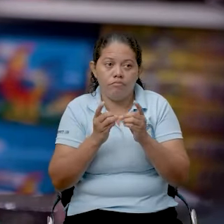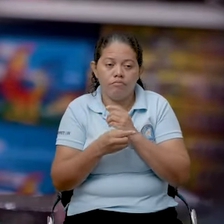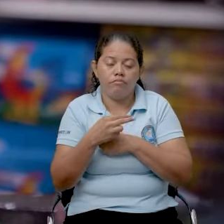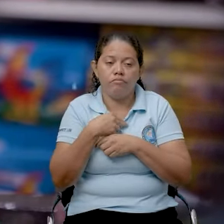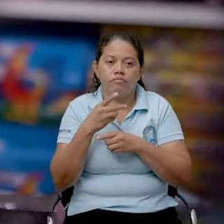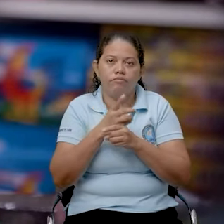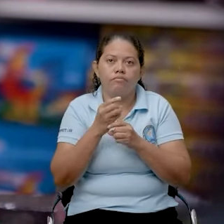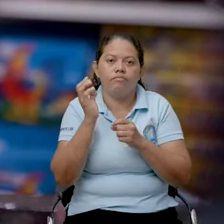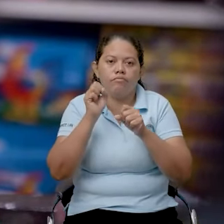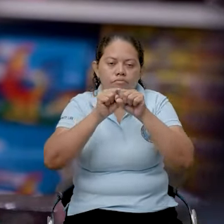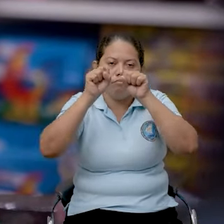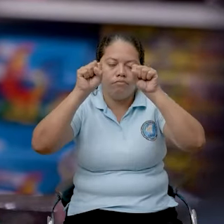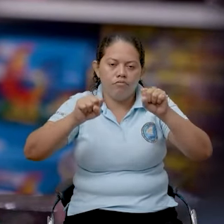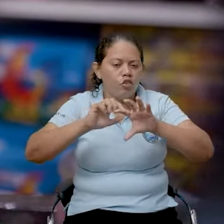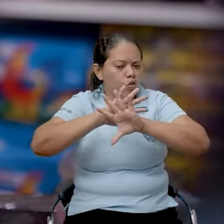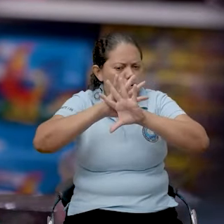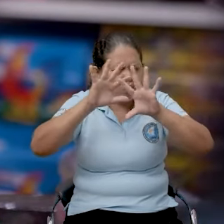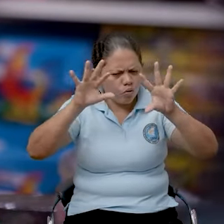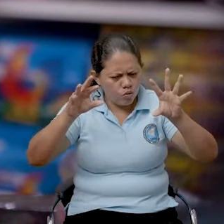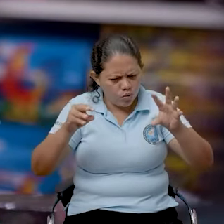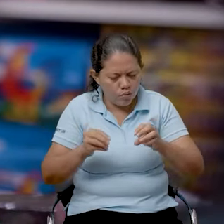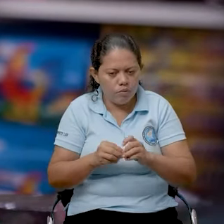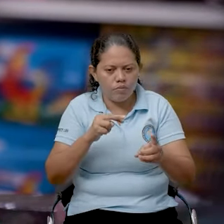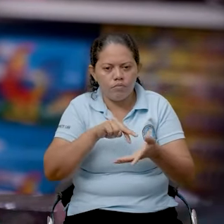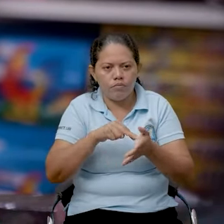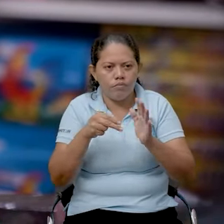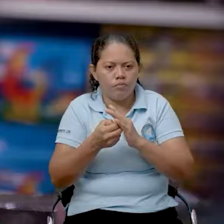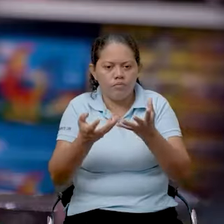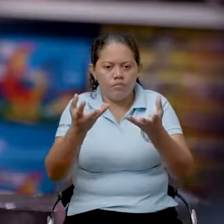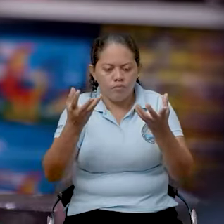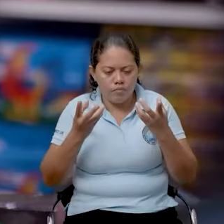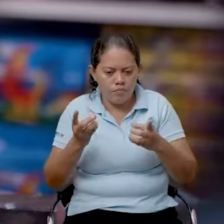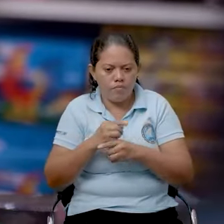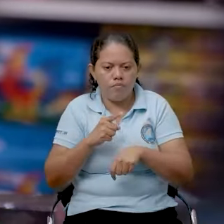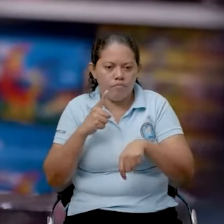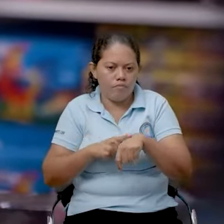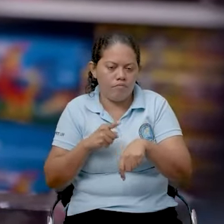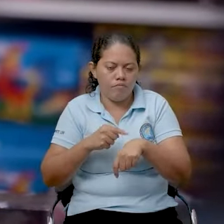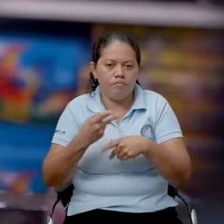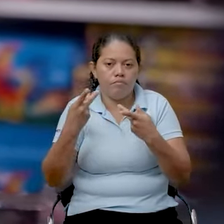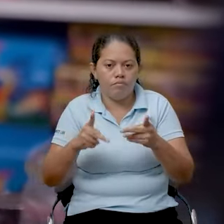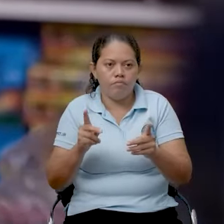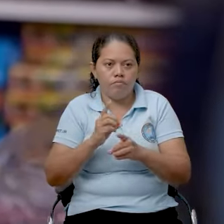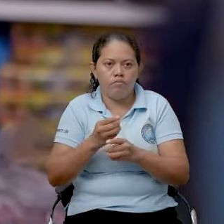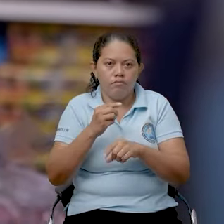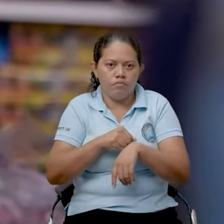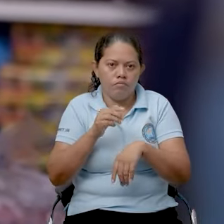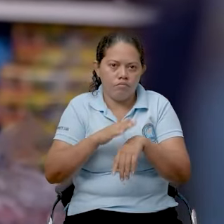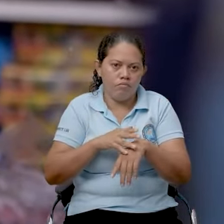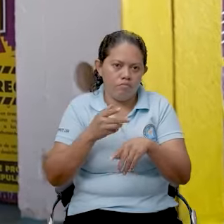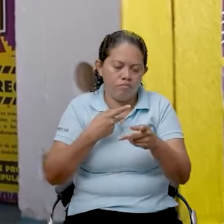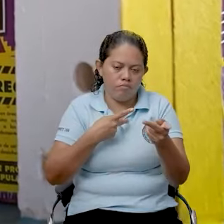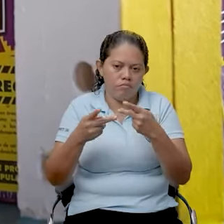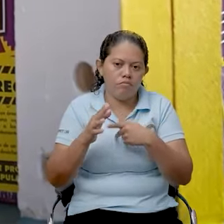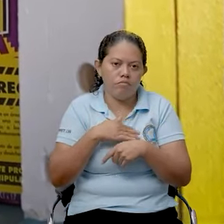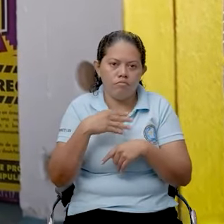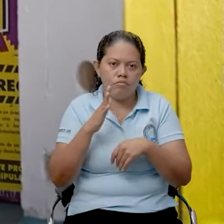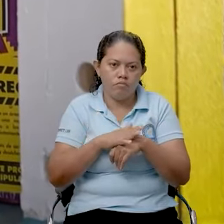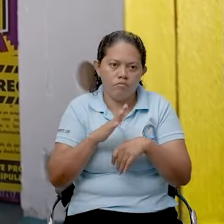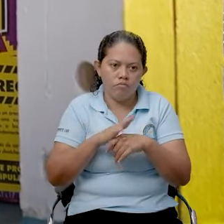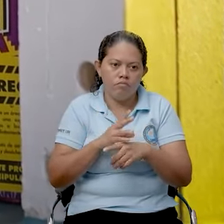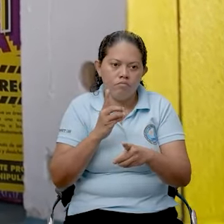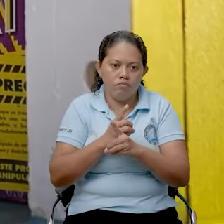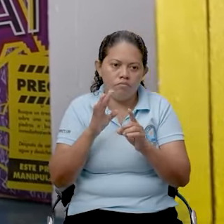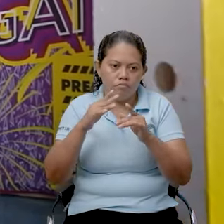importación y todo lo que se requiere a la logística para transitar con el producto. Dan las medidas